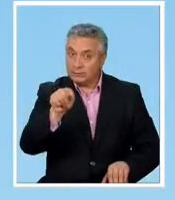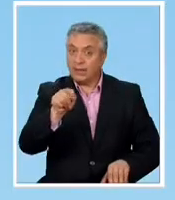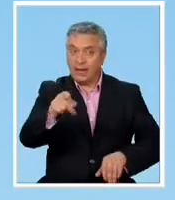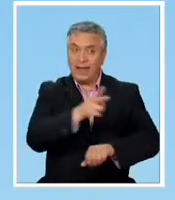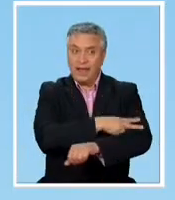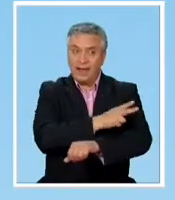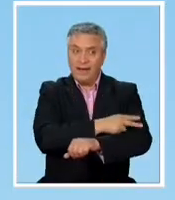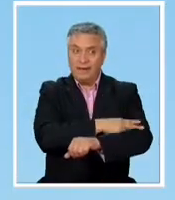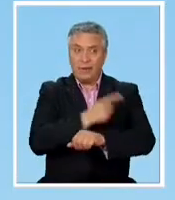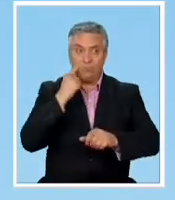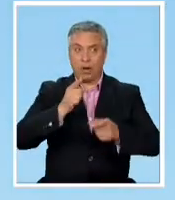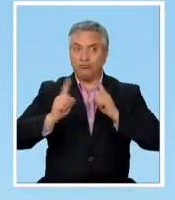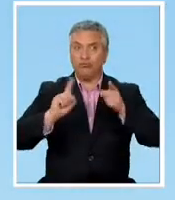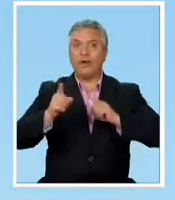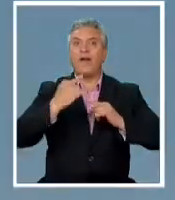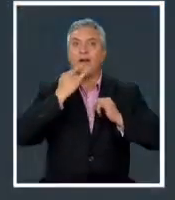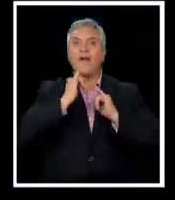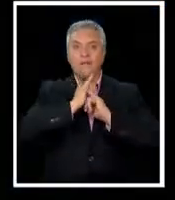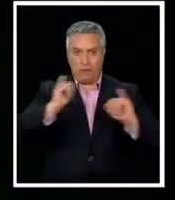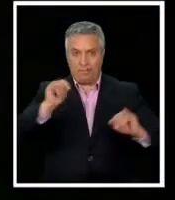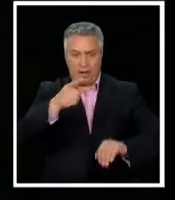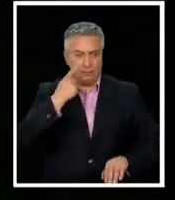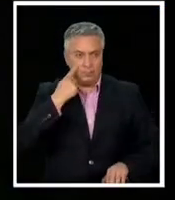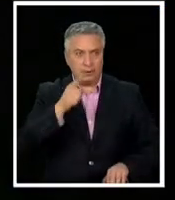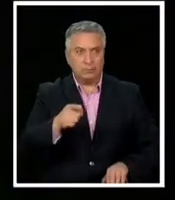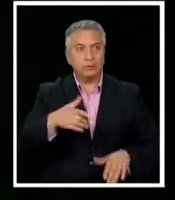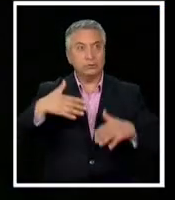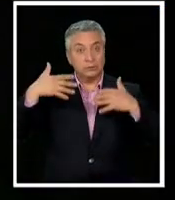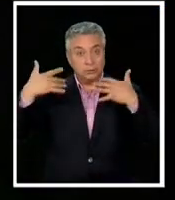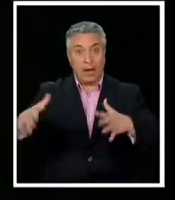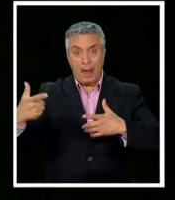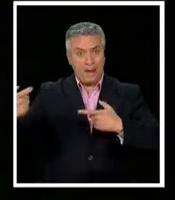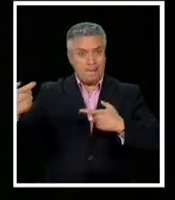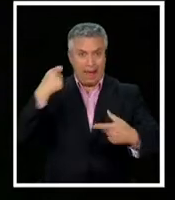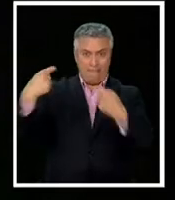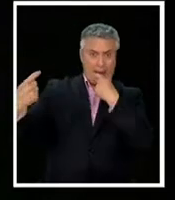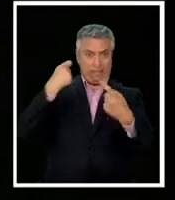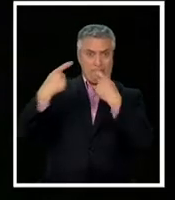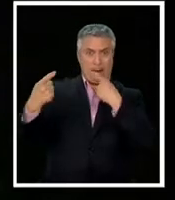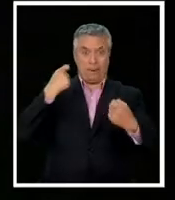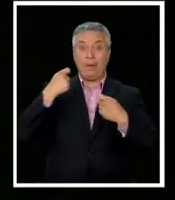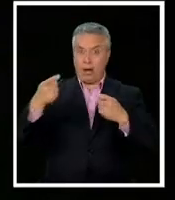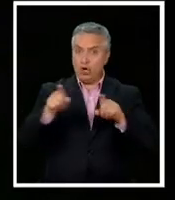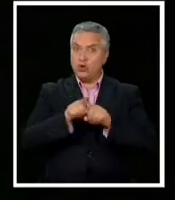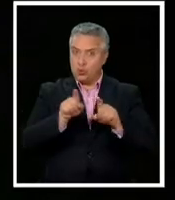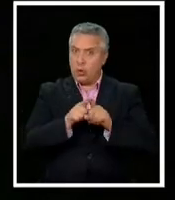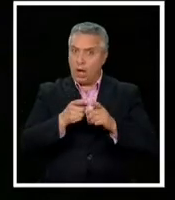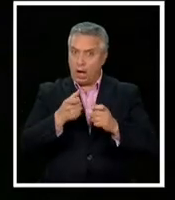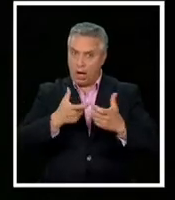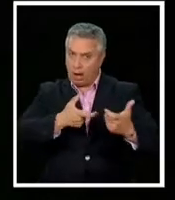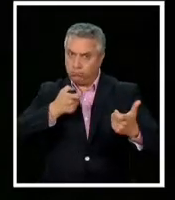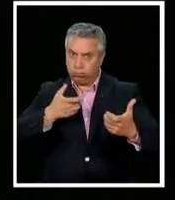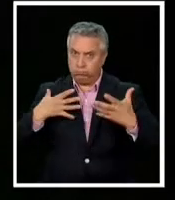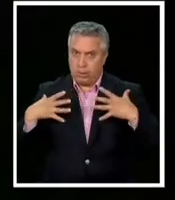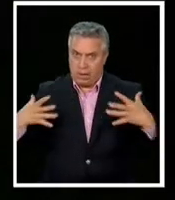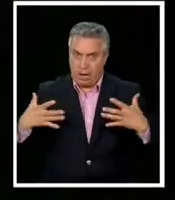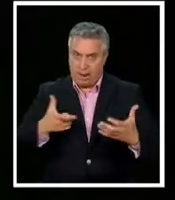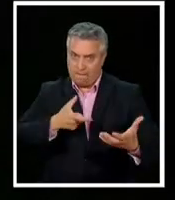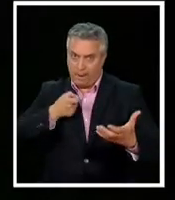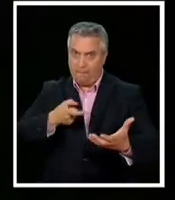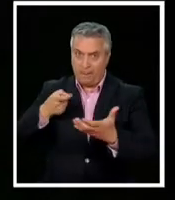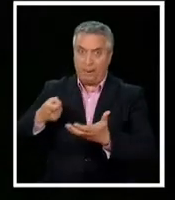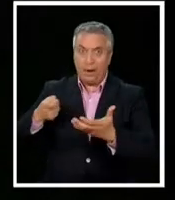entonces daba esta información. Siendo atacados con armas de fuego de grueso calibre, por lo cual